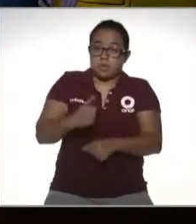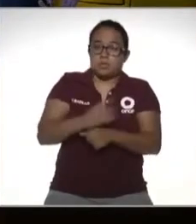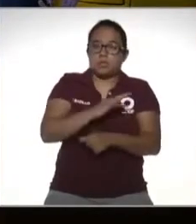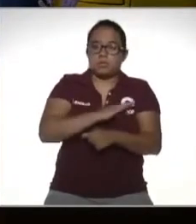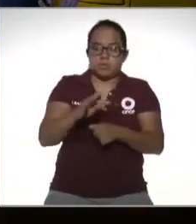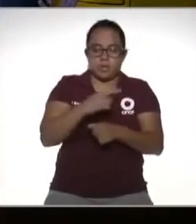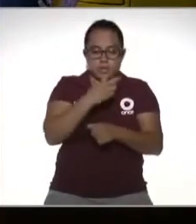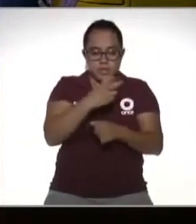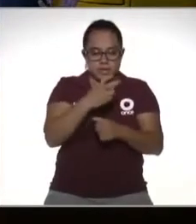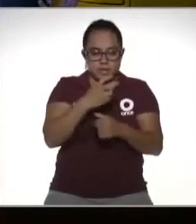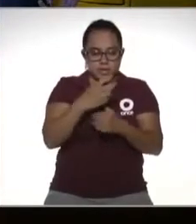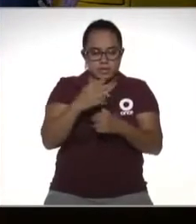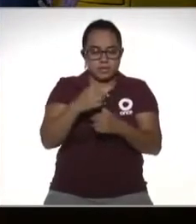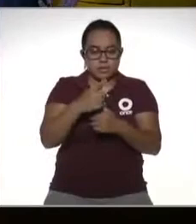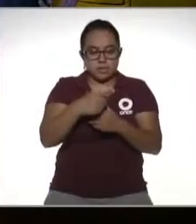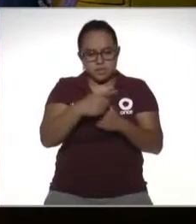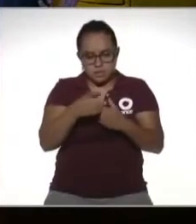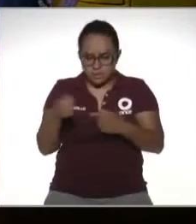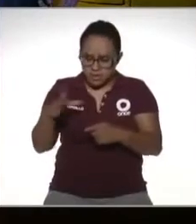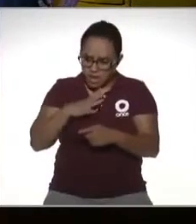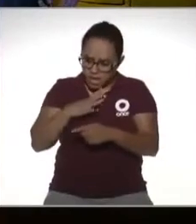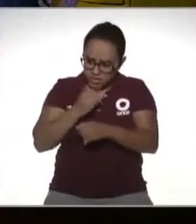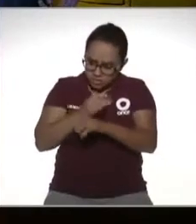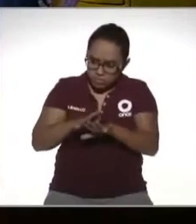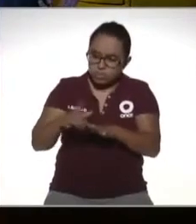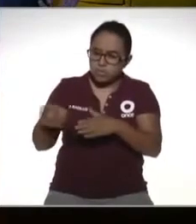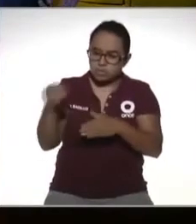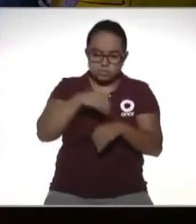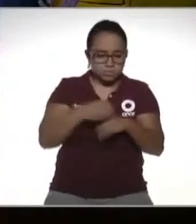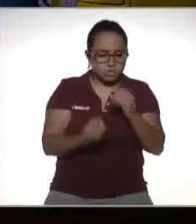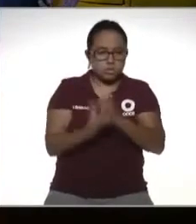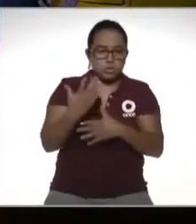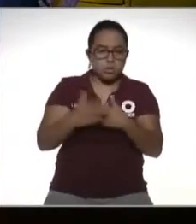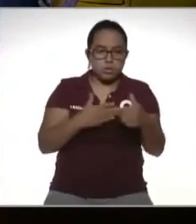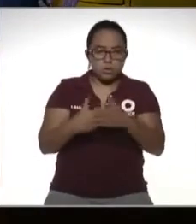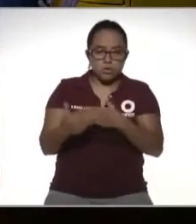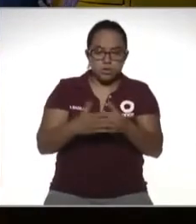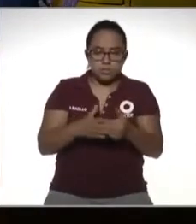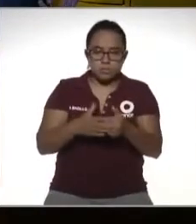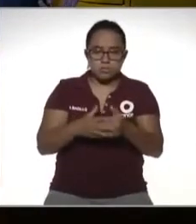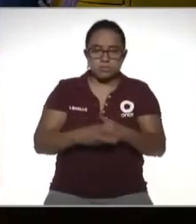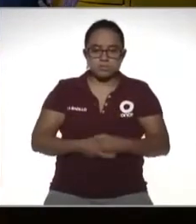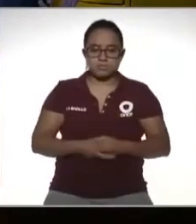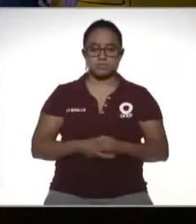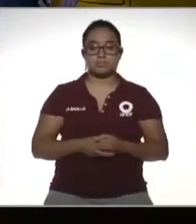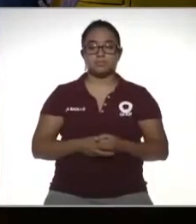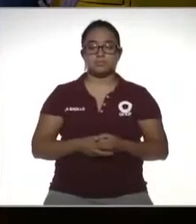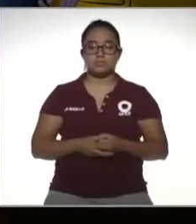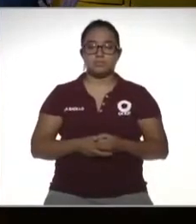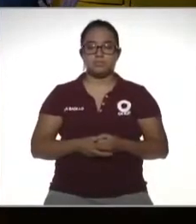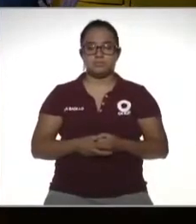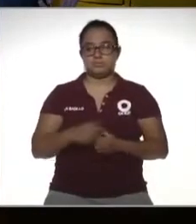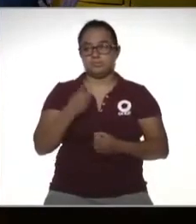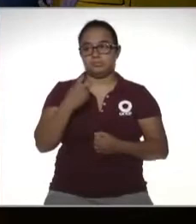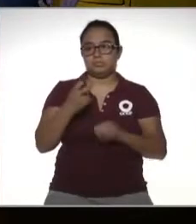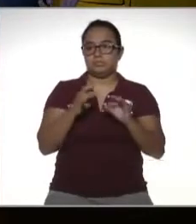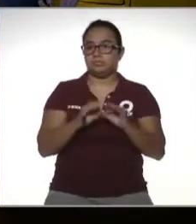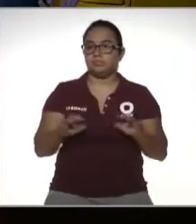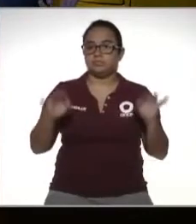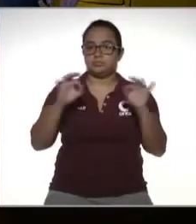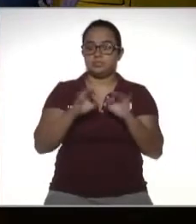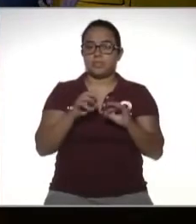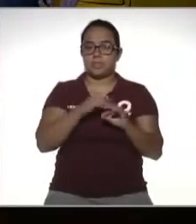actualizando la información con la que cuenta de la que obtenga en sus funciones entonces es muy importante